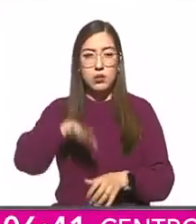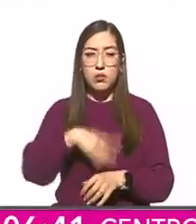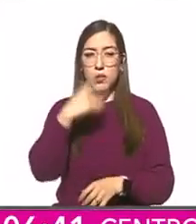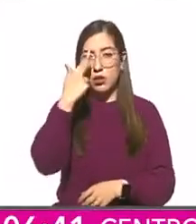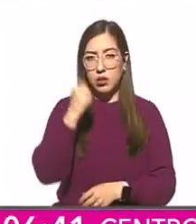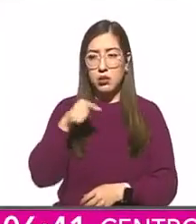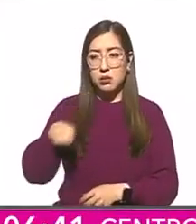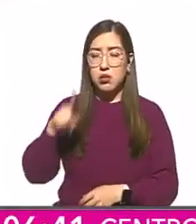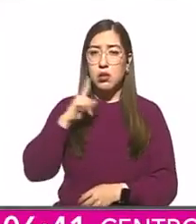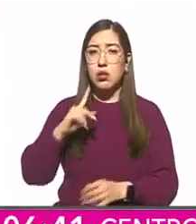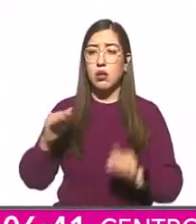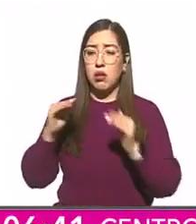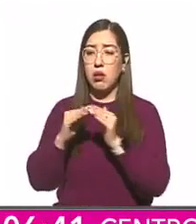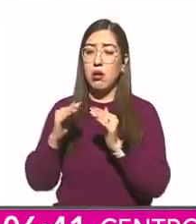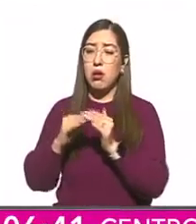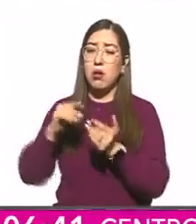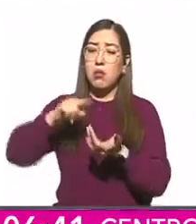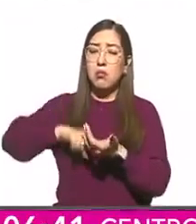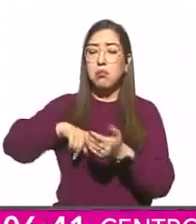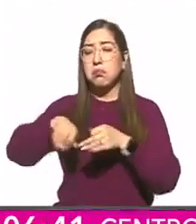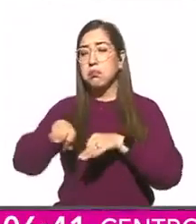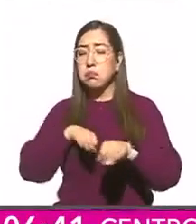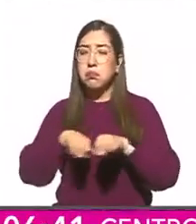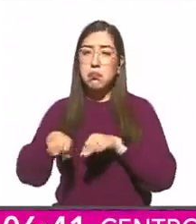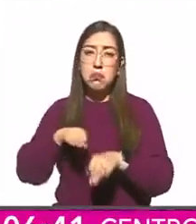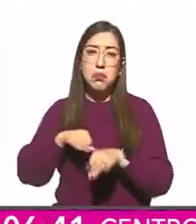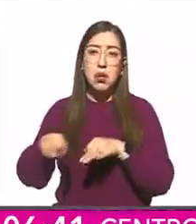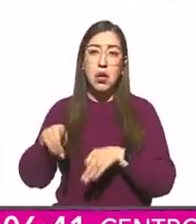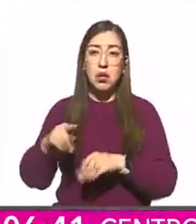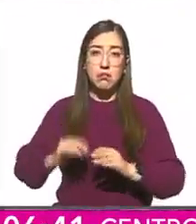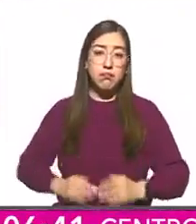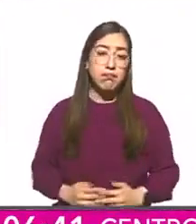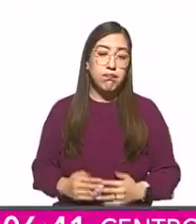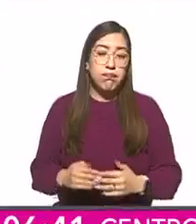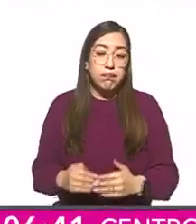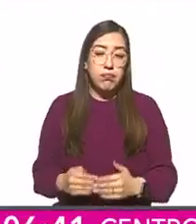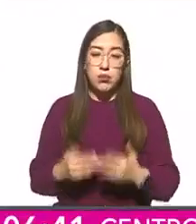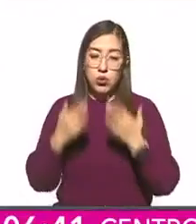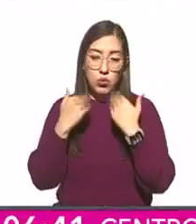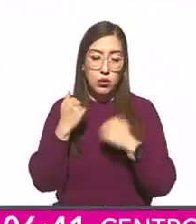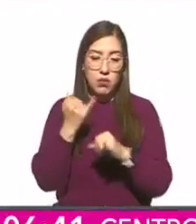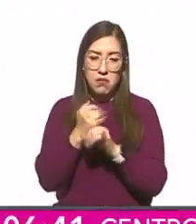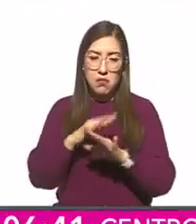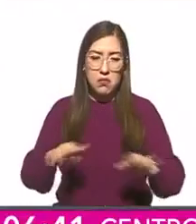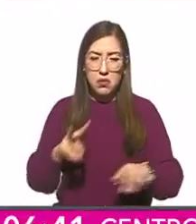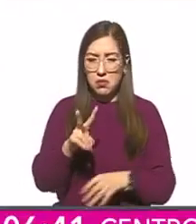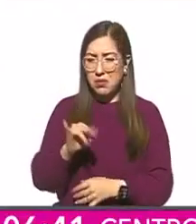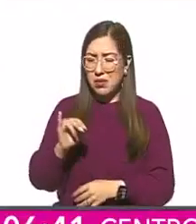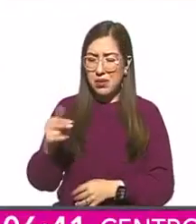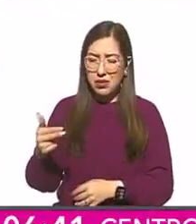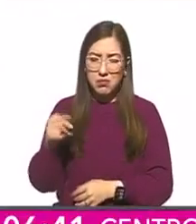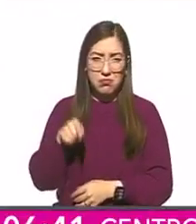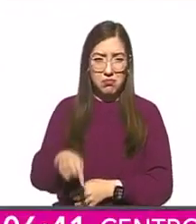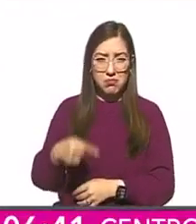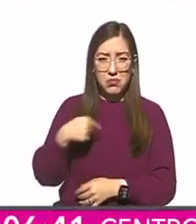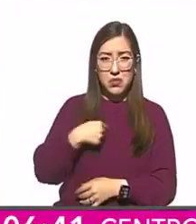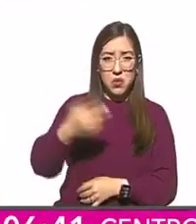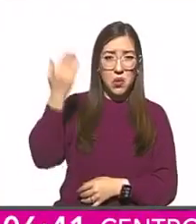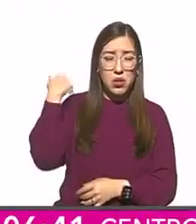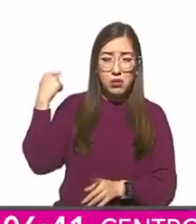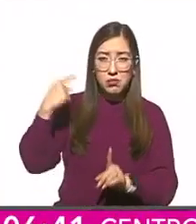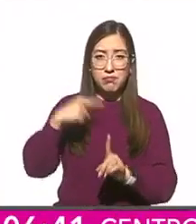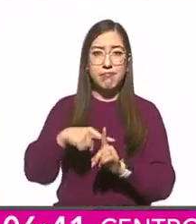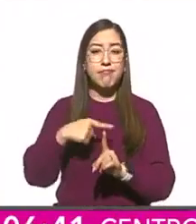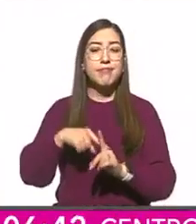ama de casa, embarazada y sin información sobre el VIH. Salí positiva. En ese momento pues era como,